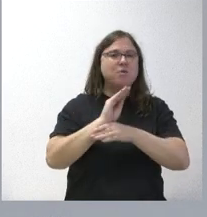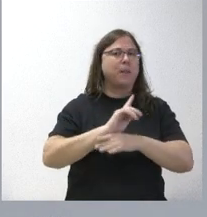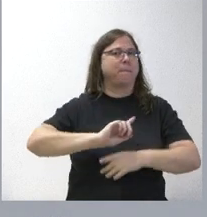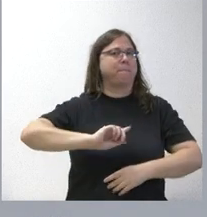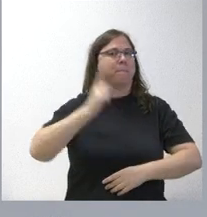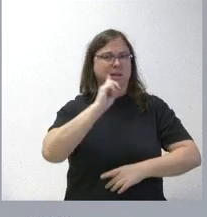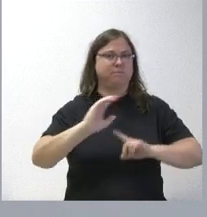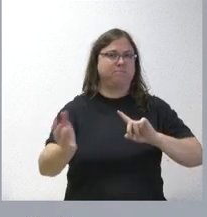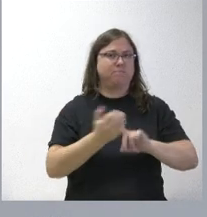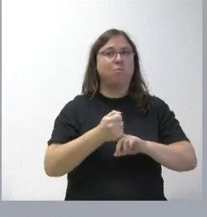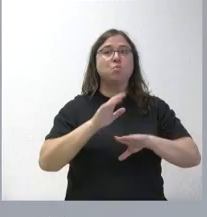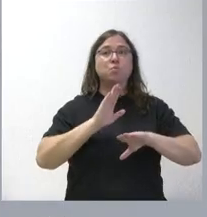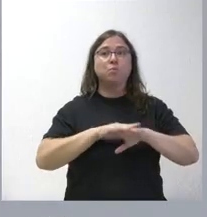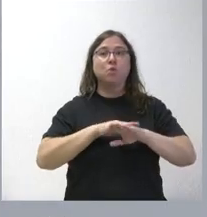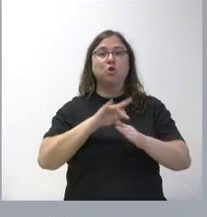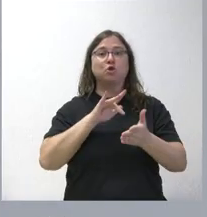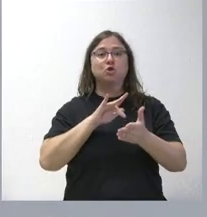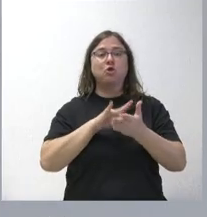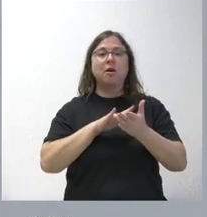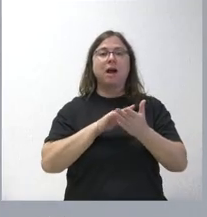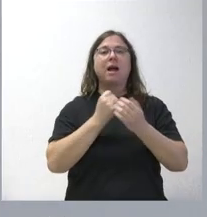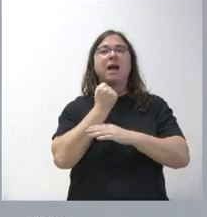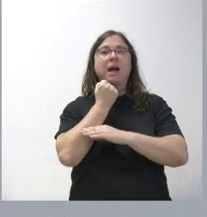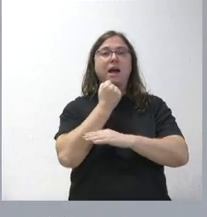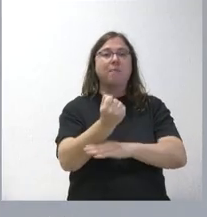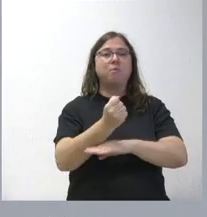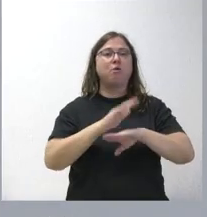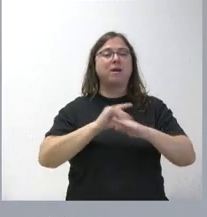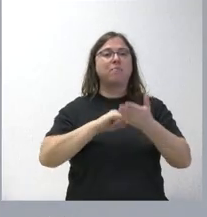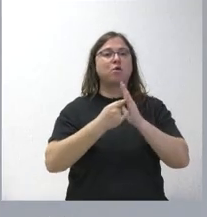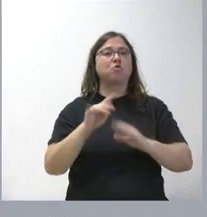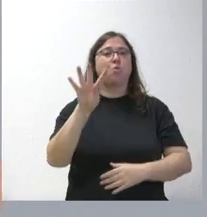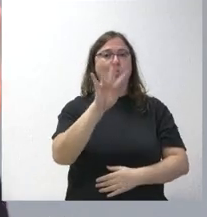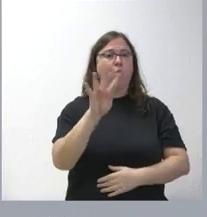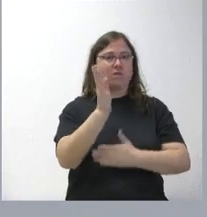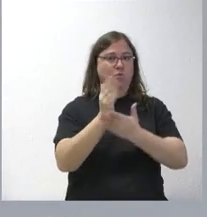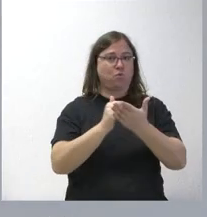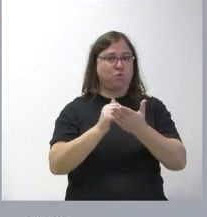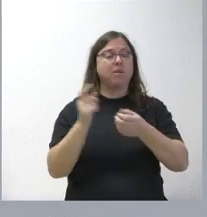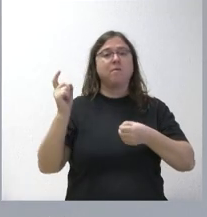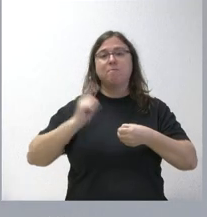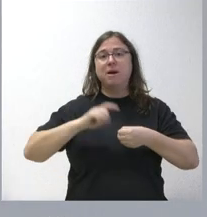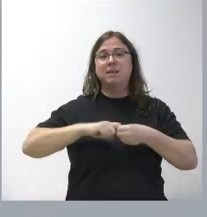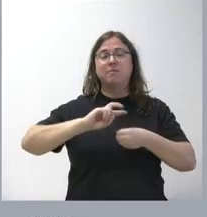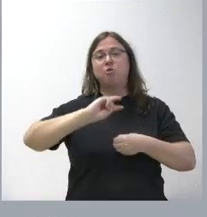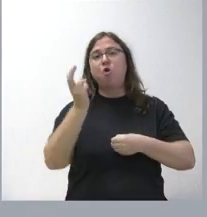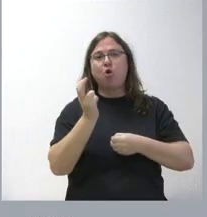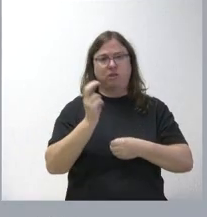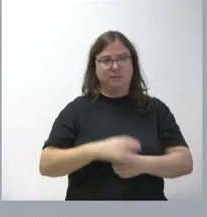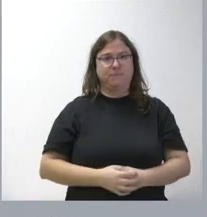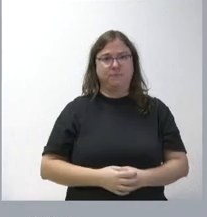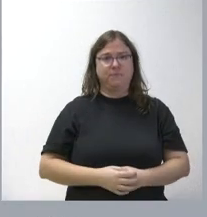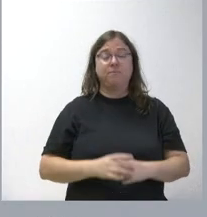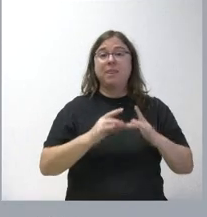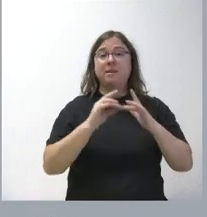ha obtenido, porque hemos obtenido apoyos para cuatro proyectos de la comunidad autónoma que llevamos en participación con otras comunidades autónomas y